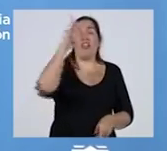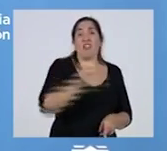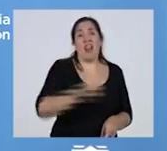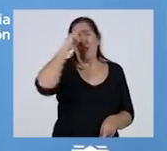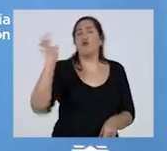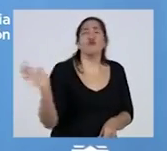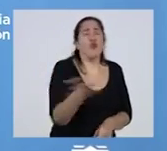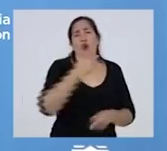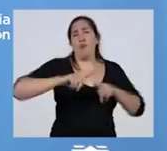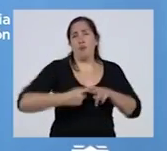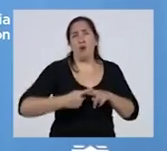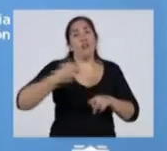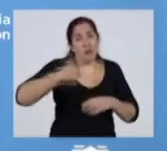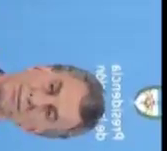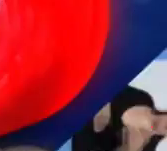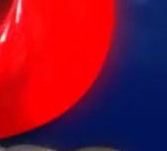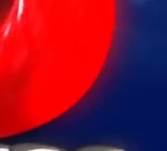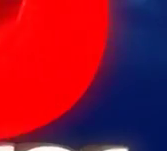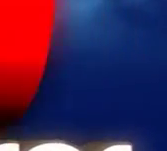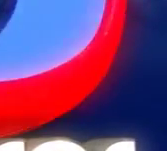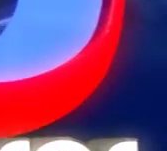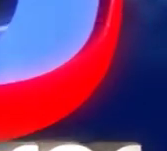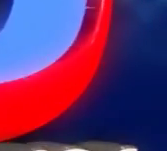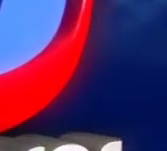política en los próximos meses. Gracias.